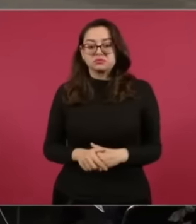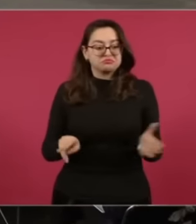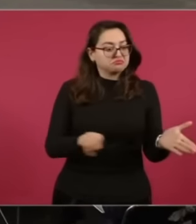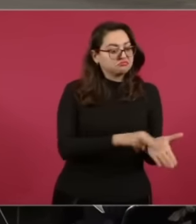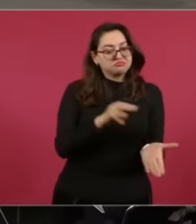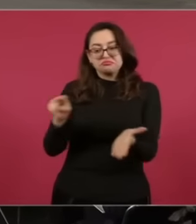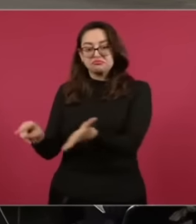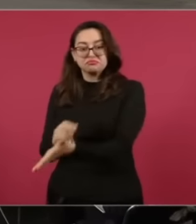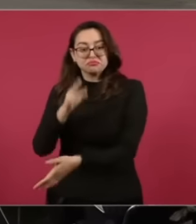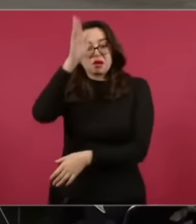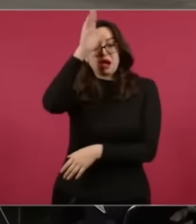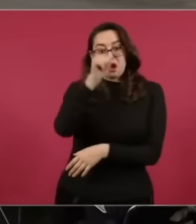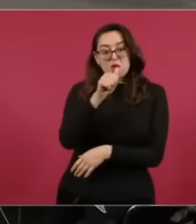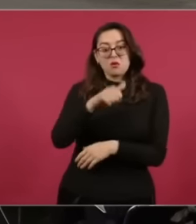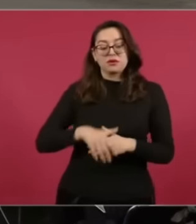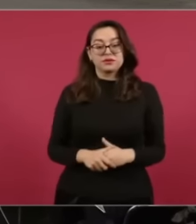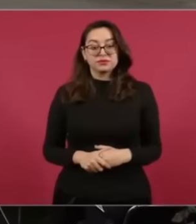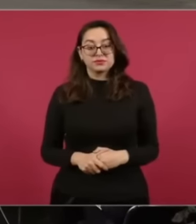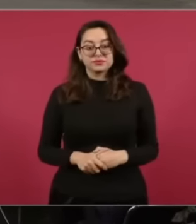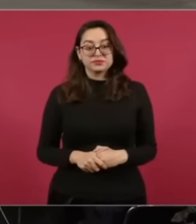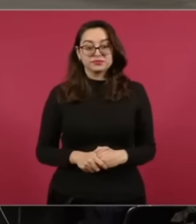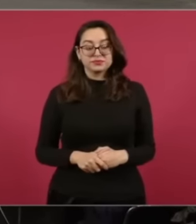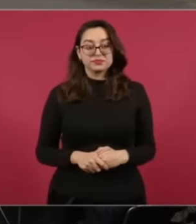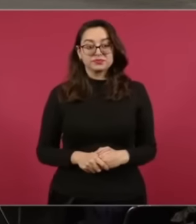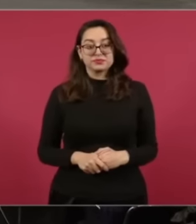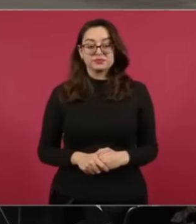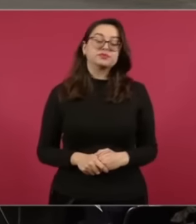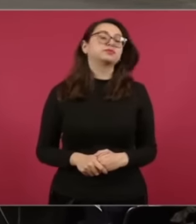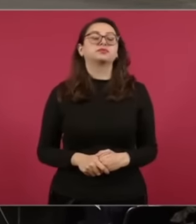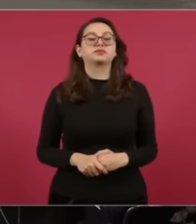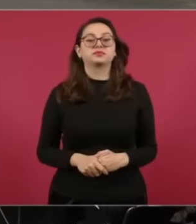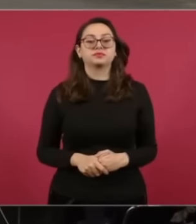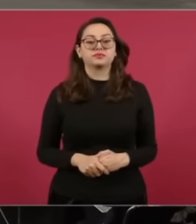Esto lo Firmaron Pues antes